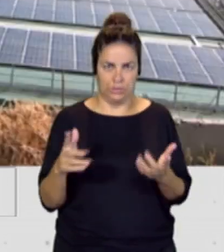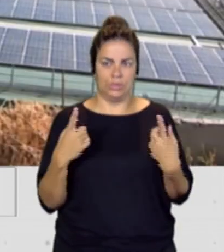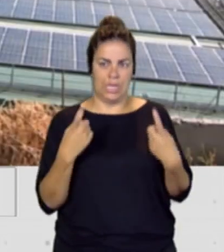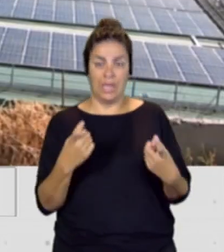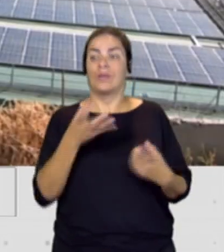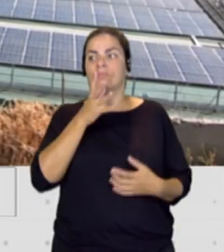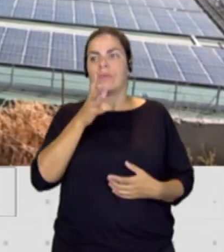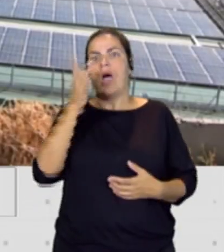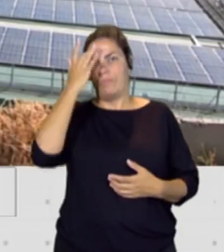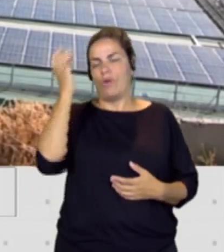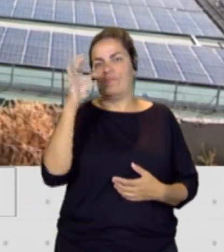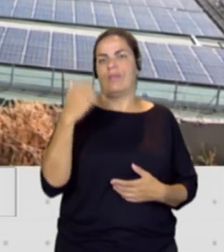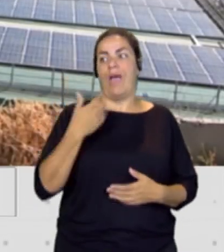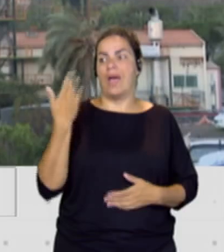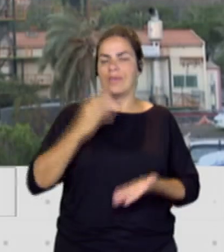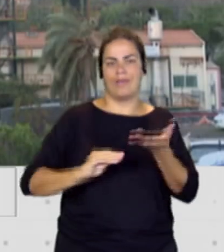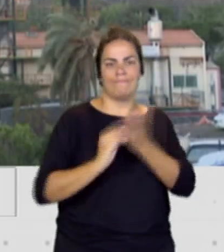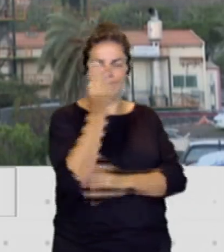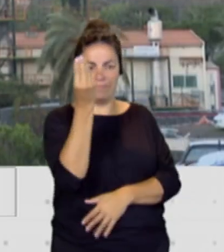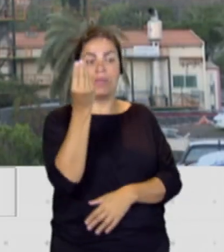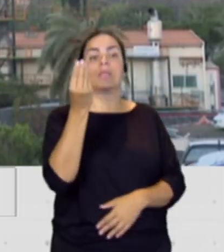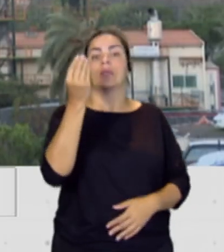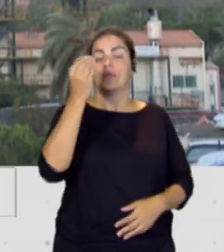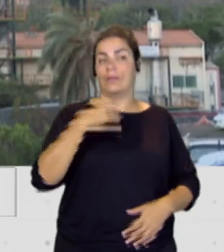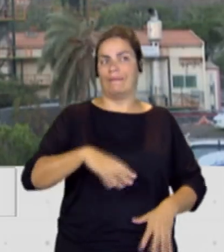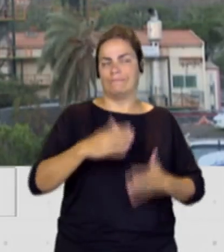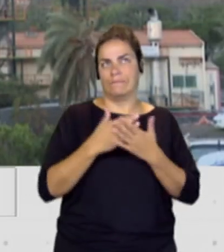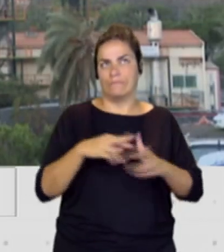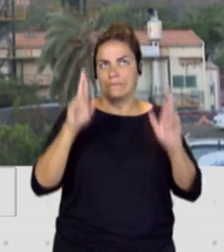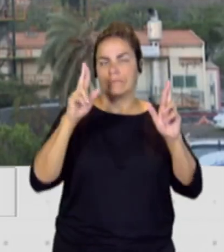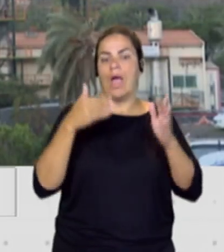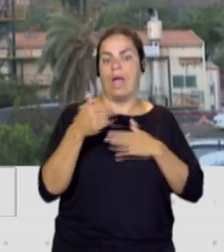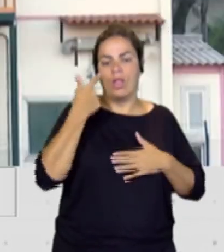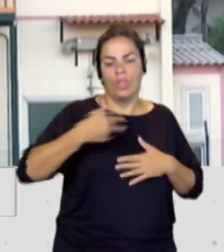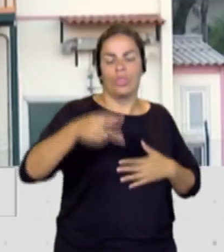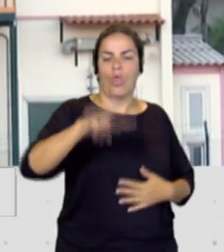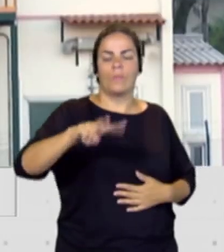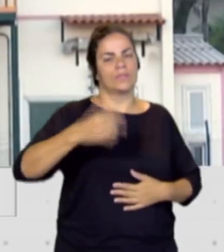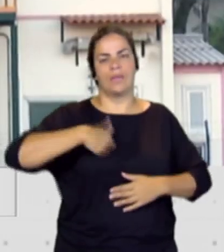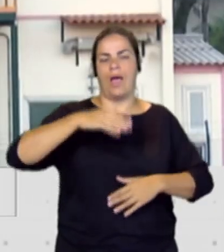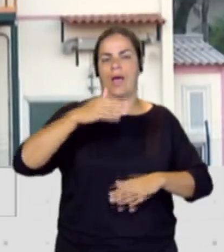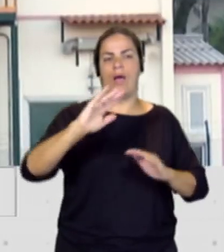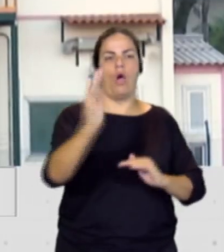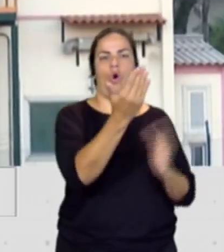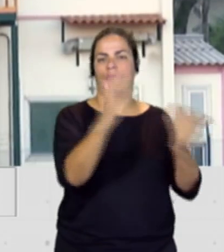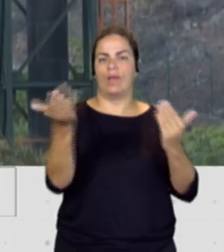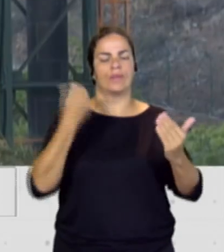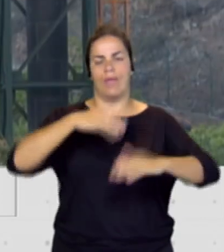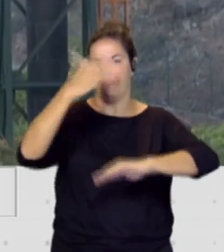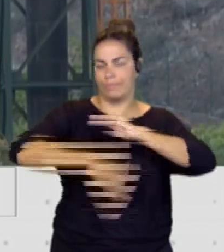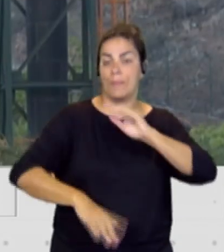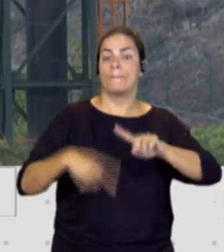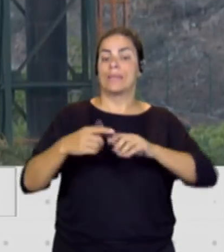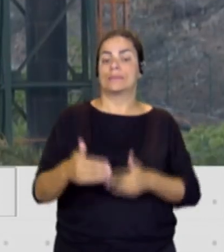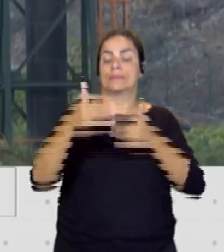publicaba y lo que confiamos es que dentro de dos meses pueda cerrarse este plazo para presentación de oferta, en seis meses más tenga